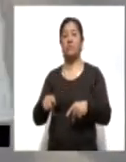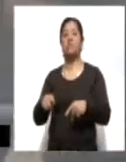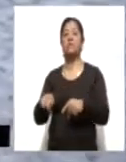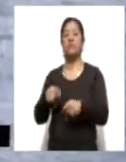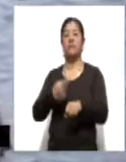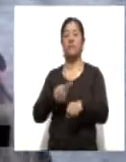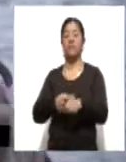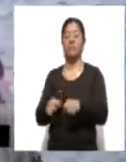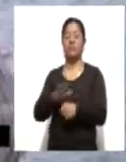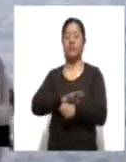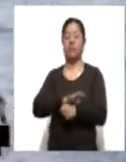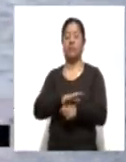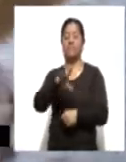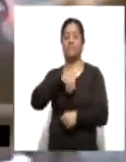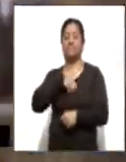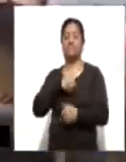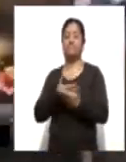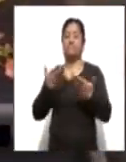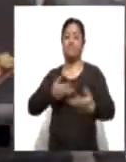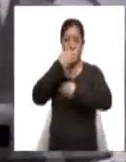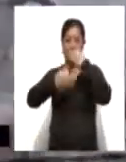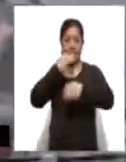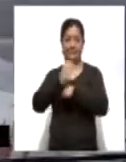Con información de la redacción Ahora Noticias.